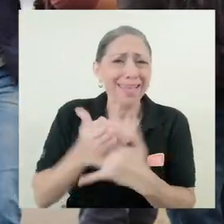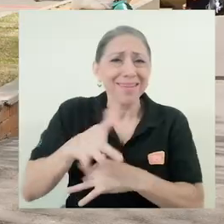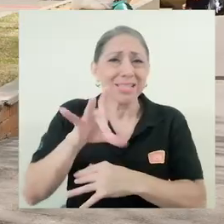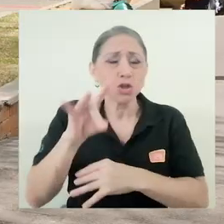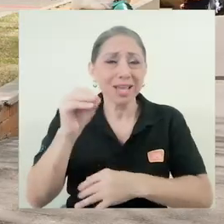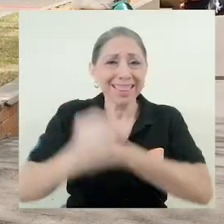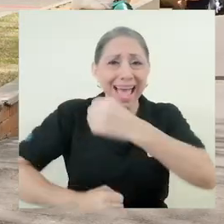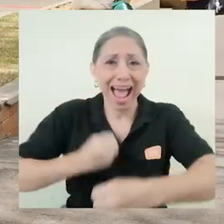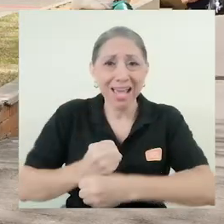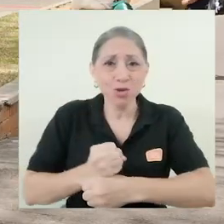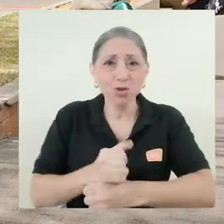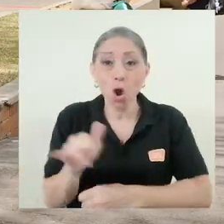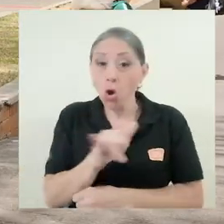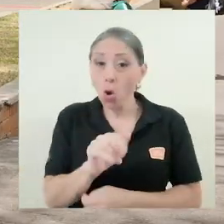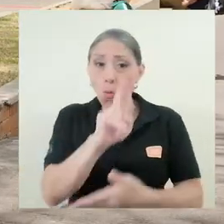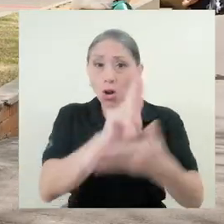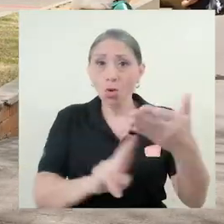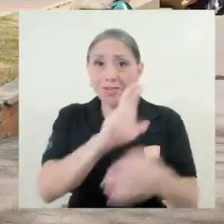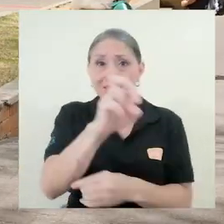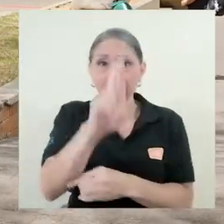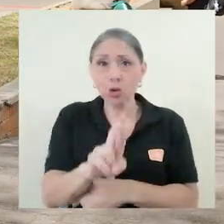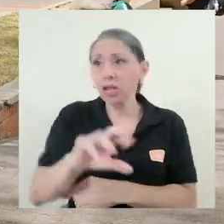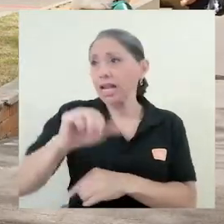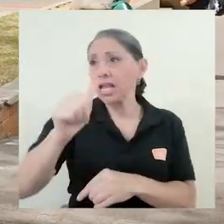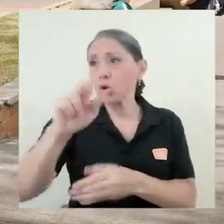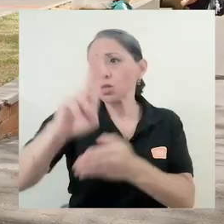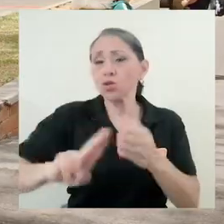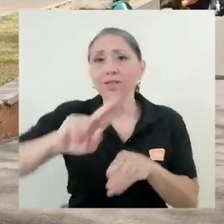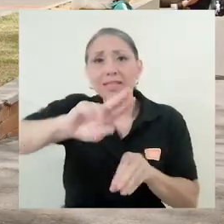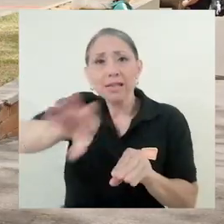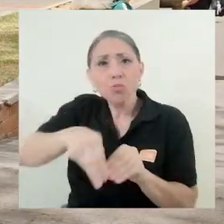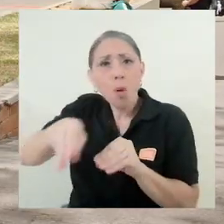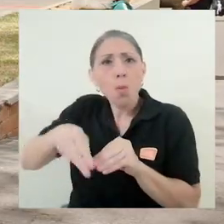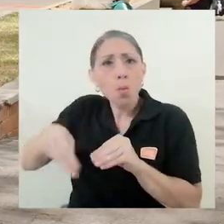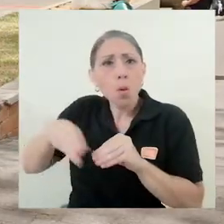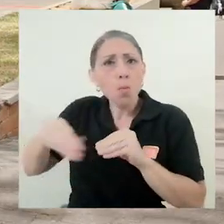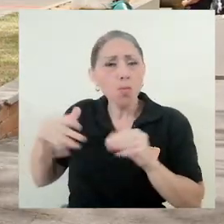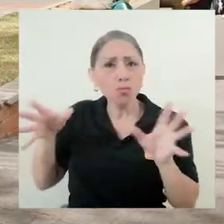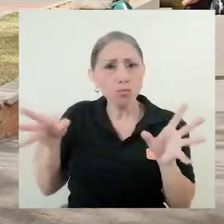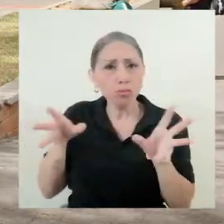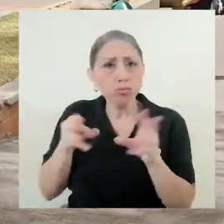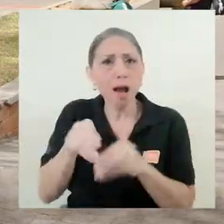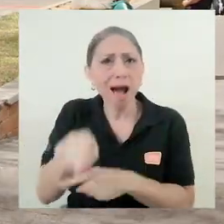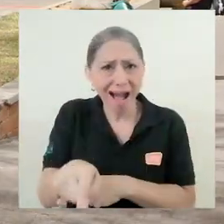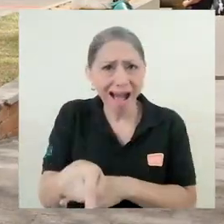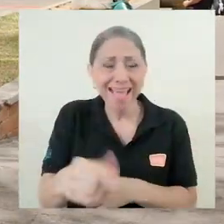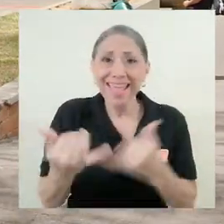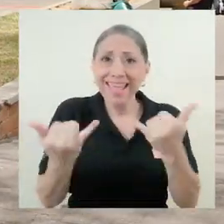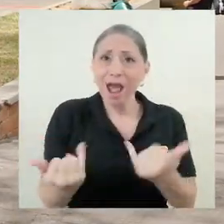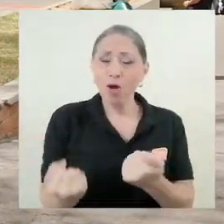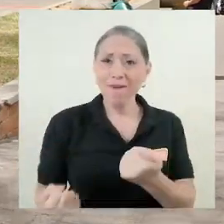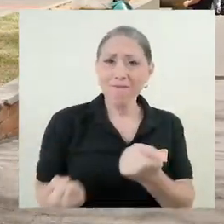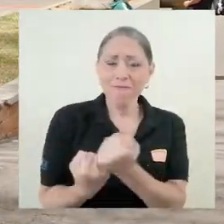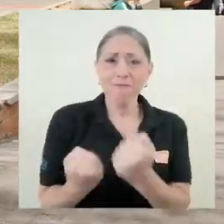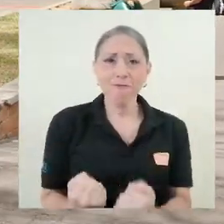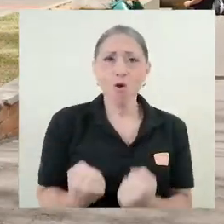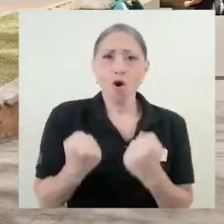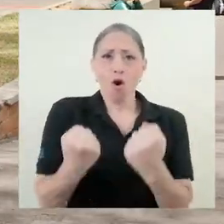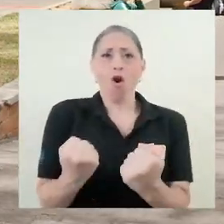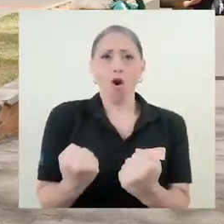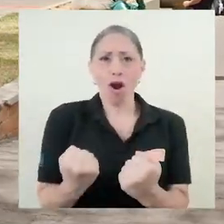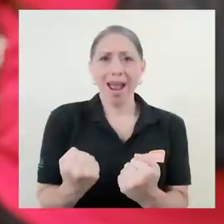como una universidad de Costa Rica y las que se han ido sumando a lo largo de la historia hasta el día de hoy, que vienen a